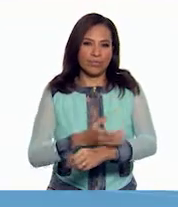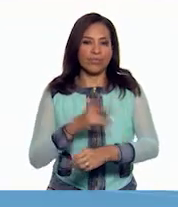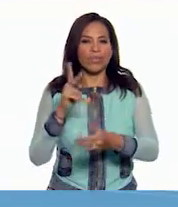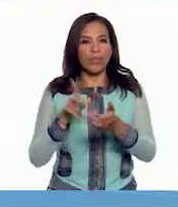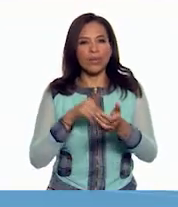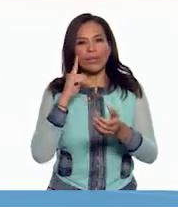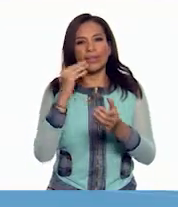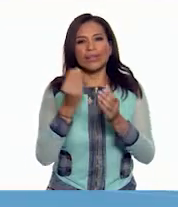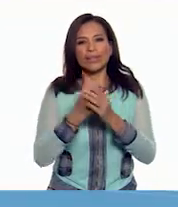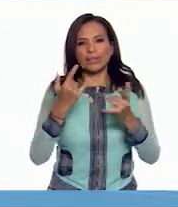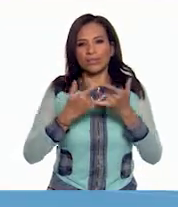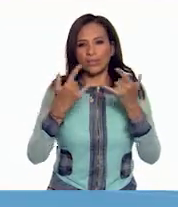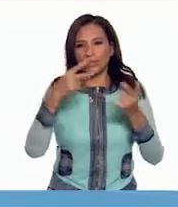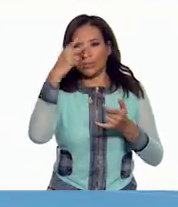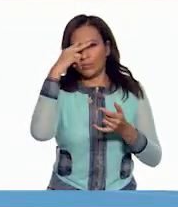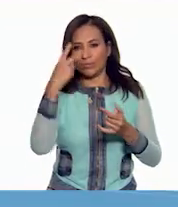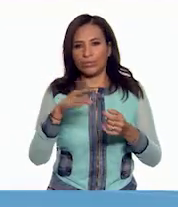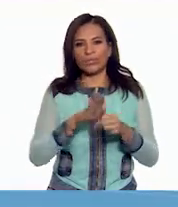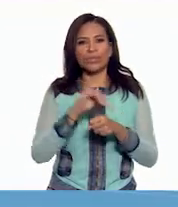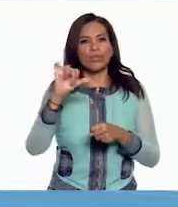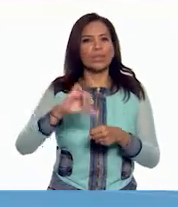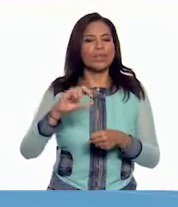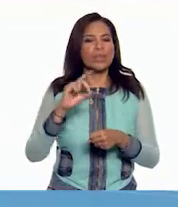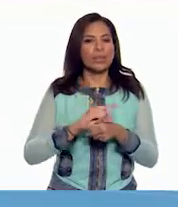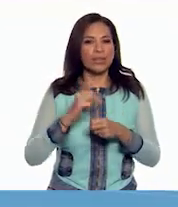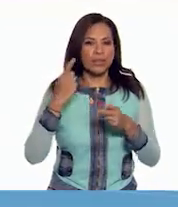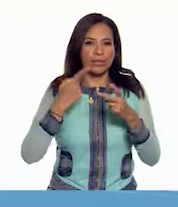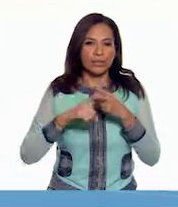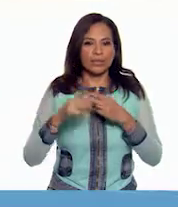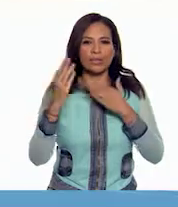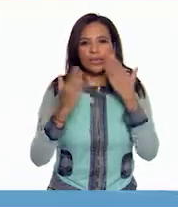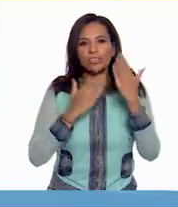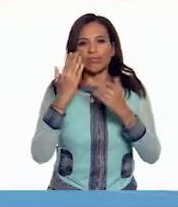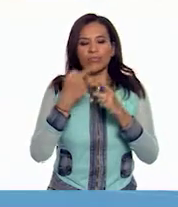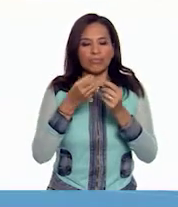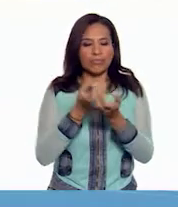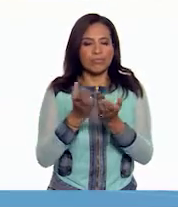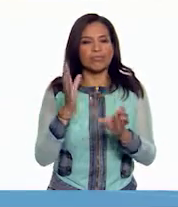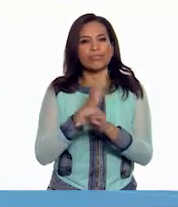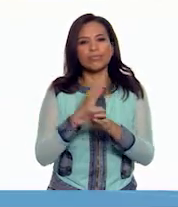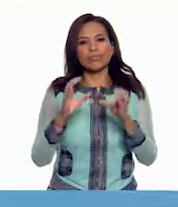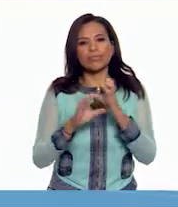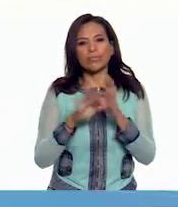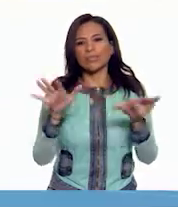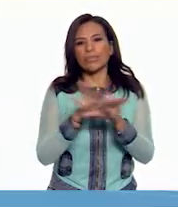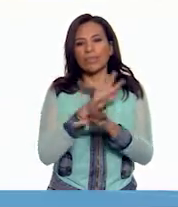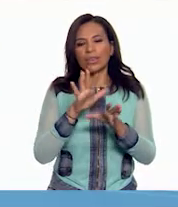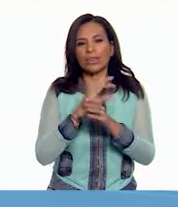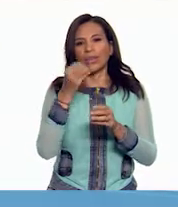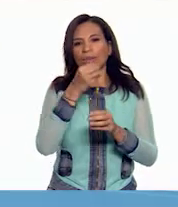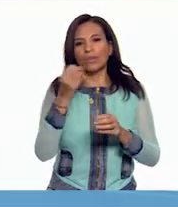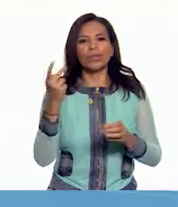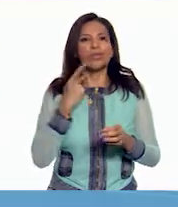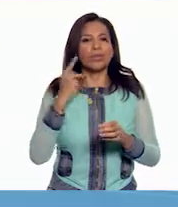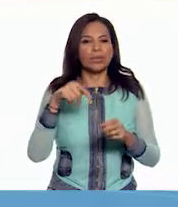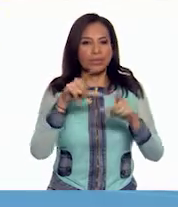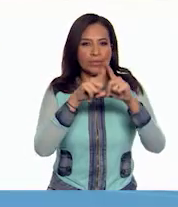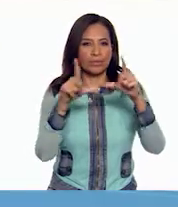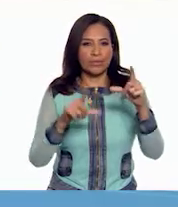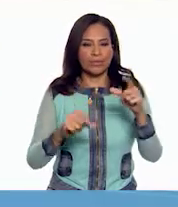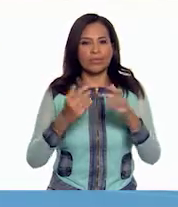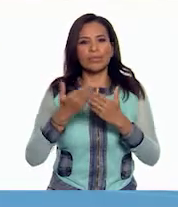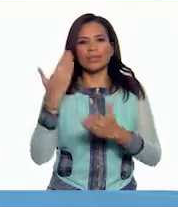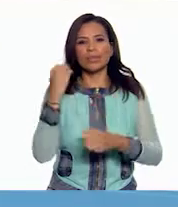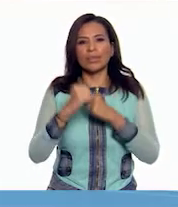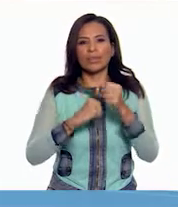en una nueva clase de Historia de México. Porque el día de hoy empezaremos a estudiar una serie de cambios en la organización política de nuestro país que se